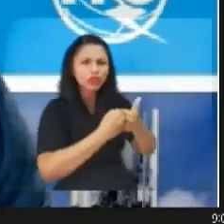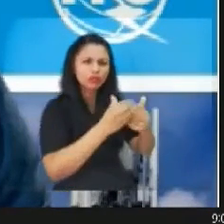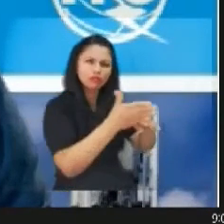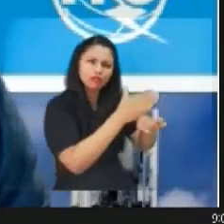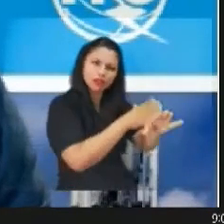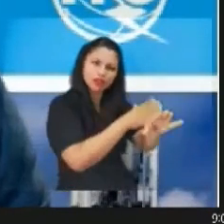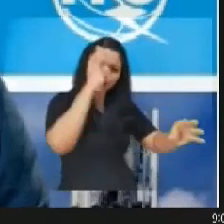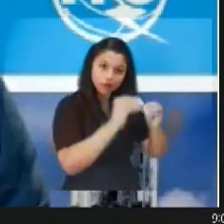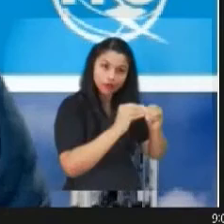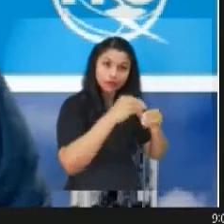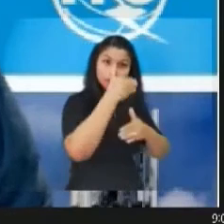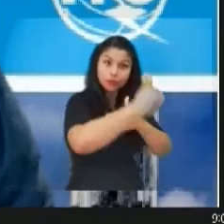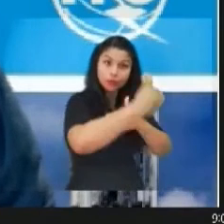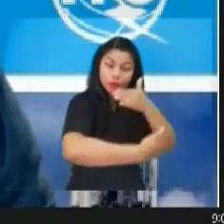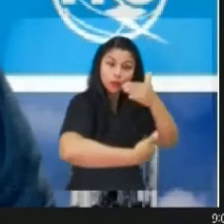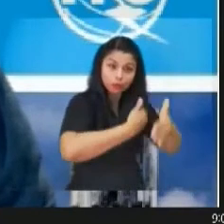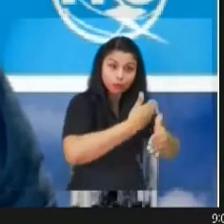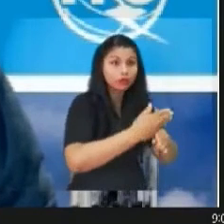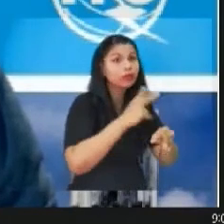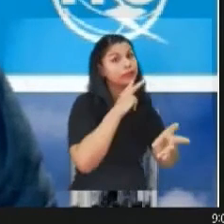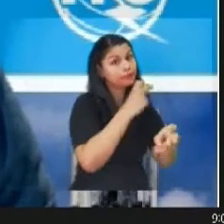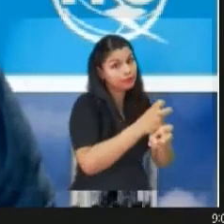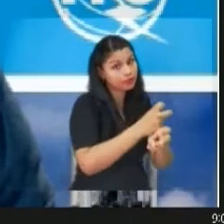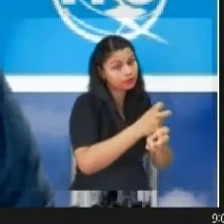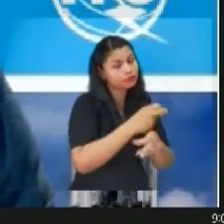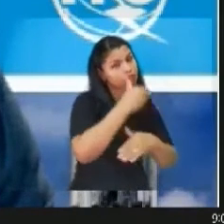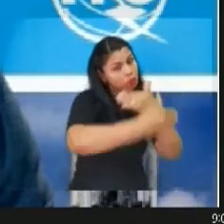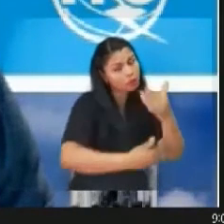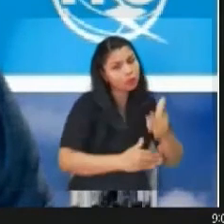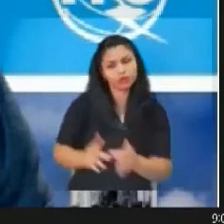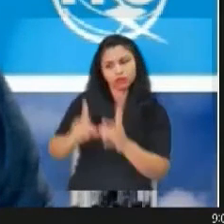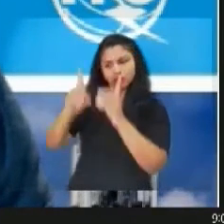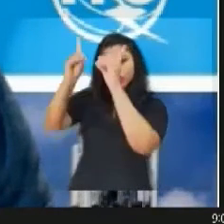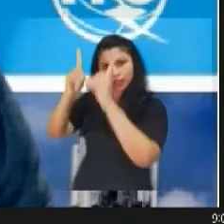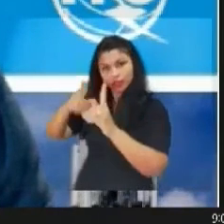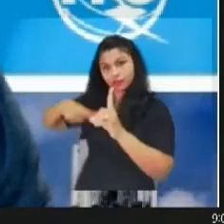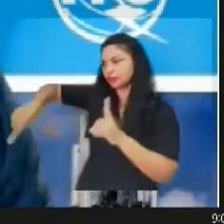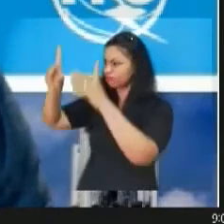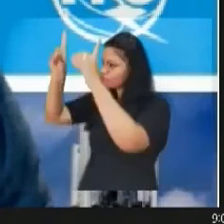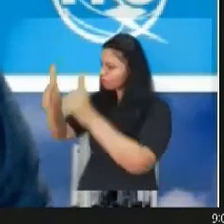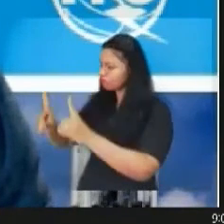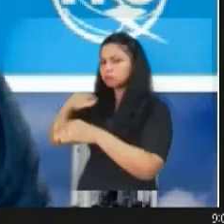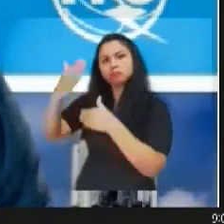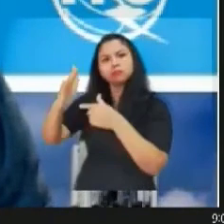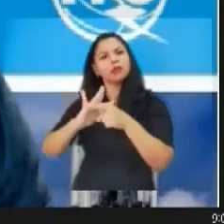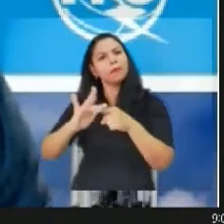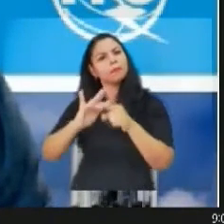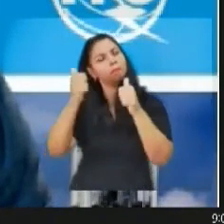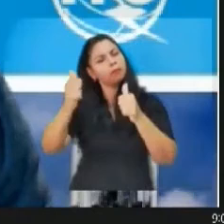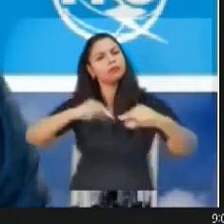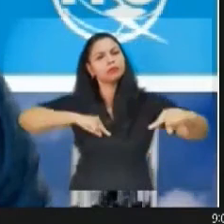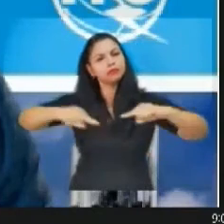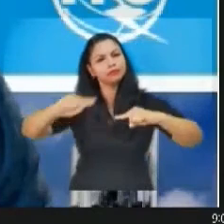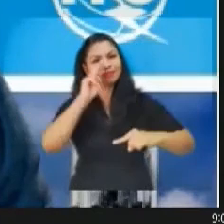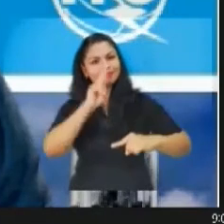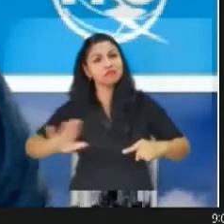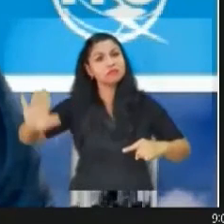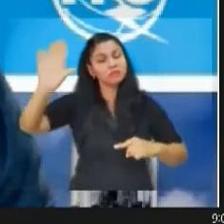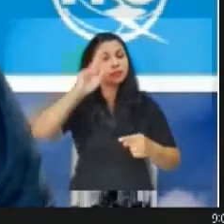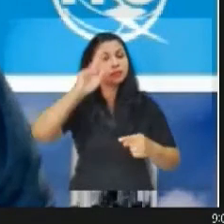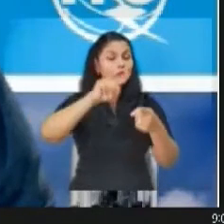aumenta la probabilidad de que las decisiones se adopten y apliquen con éxito en las administraciones nacionales para la conferencia.